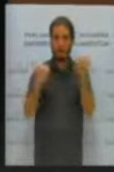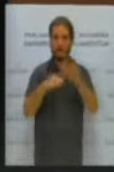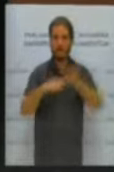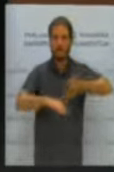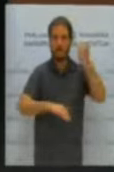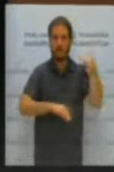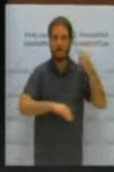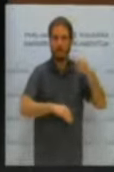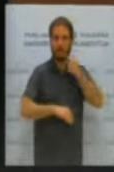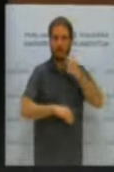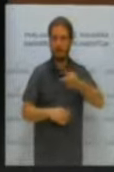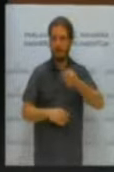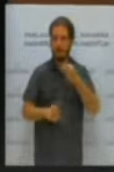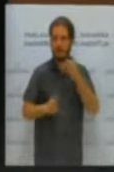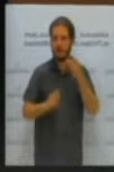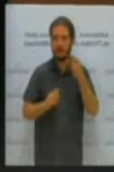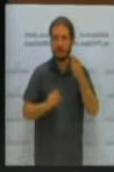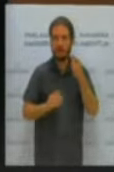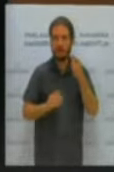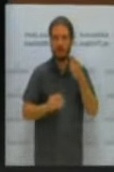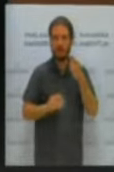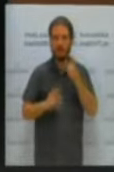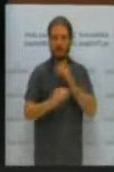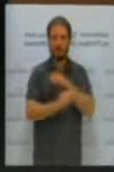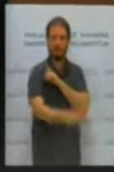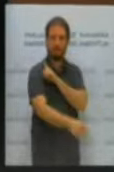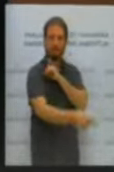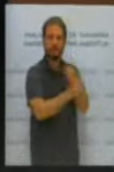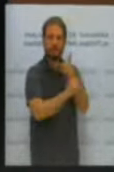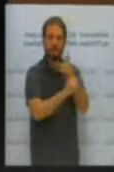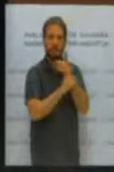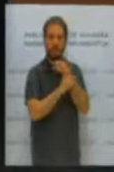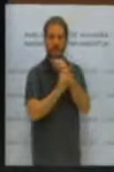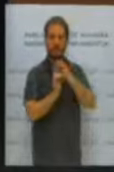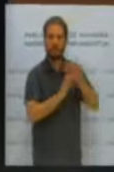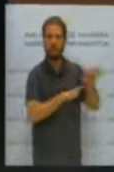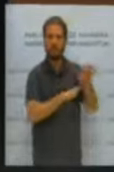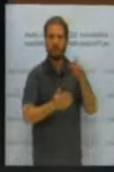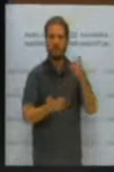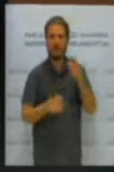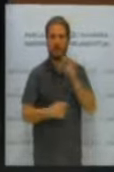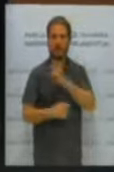echaron por tierra y otras iniciativas